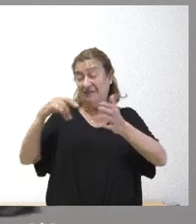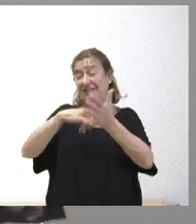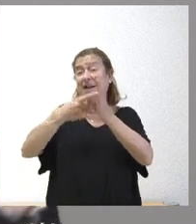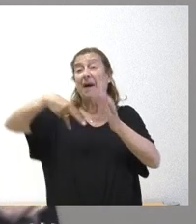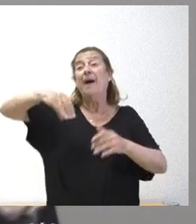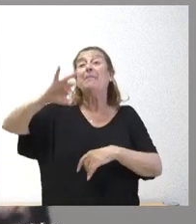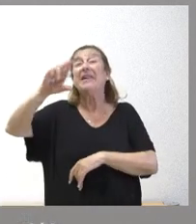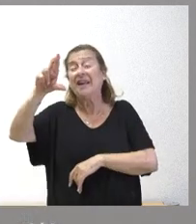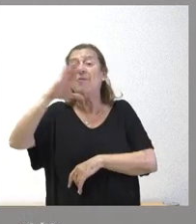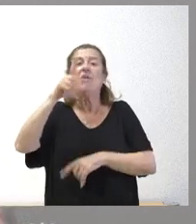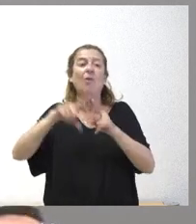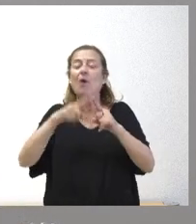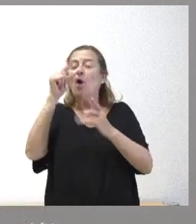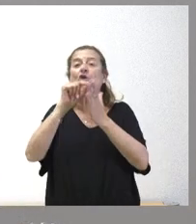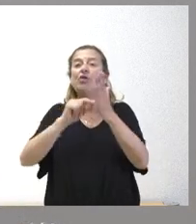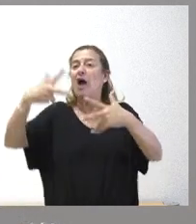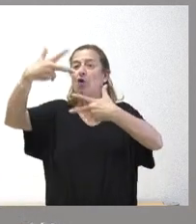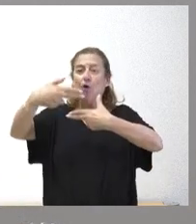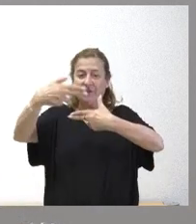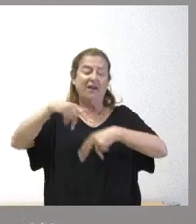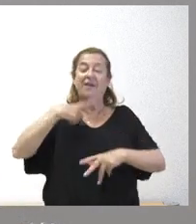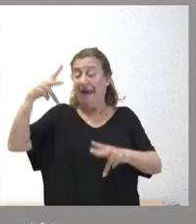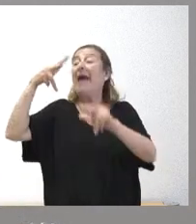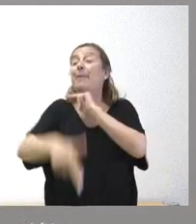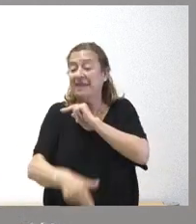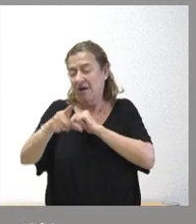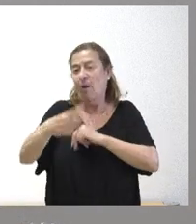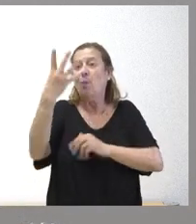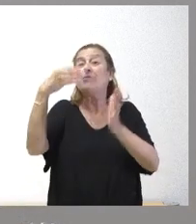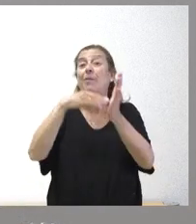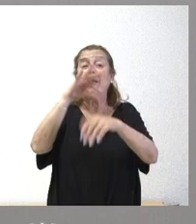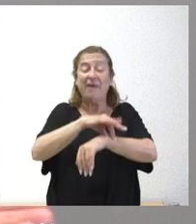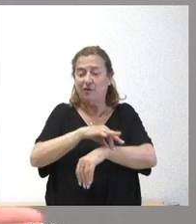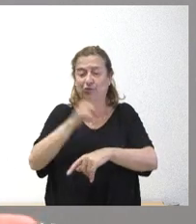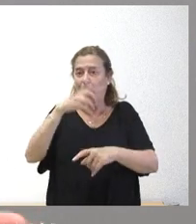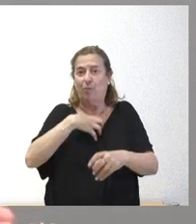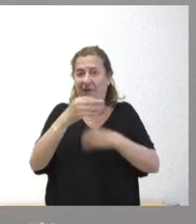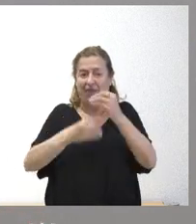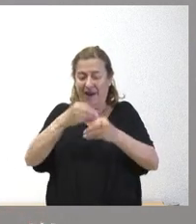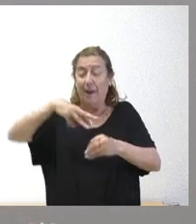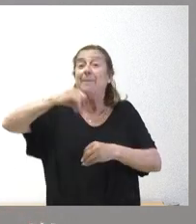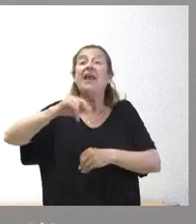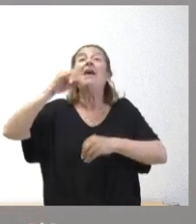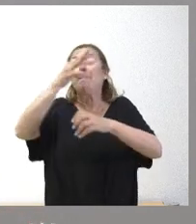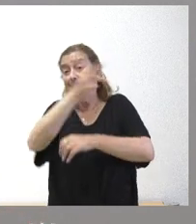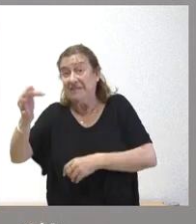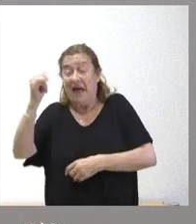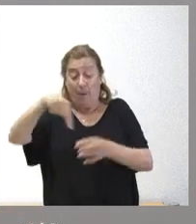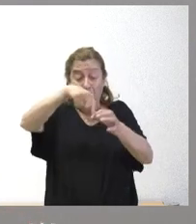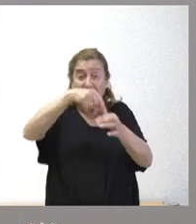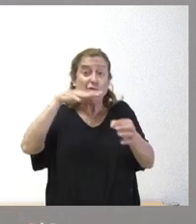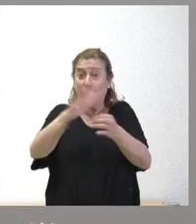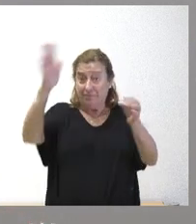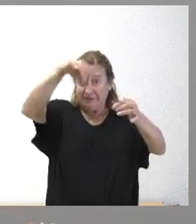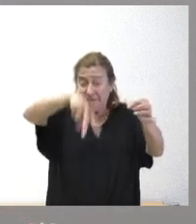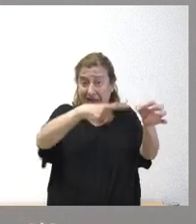establece una nota de corte y evita que estos cuatro mil médicos puedan hacer el MIR y dejen incluso plazas sin cubrir porque se da esa paradoja. Al final en